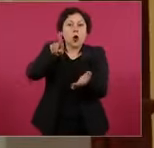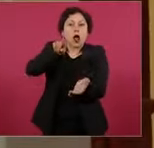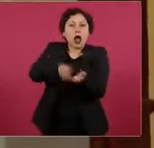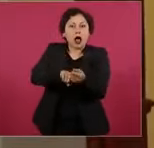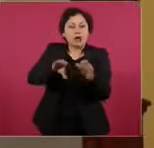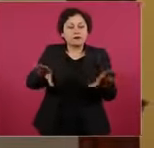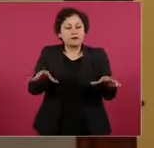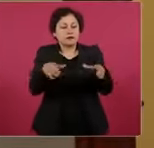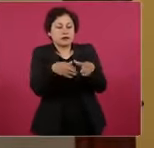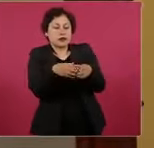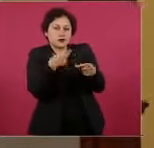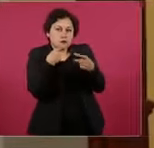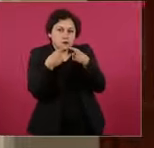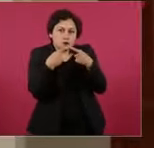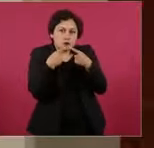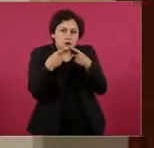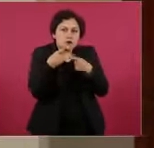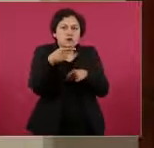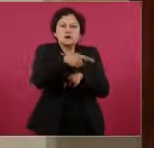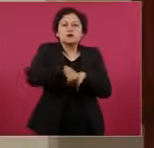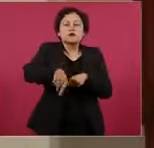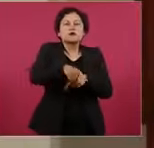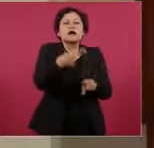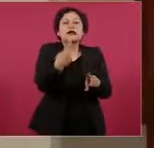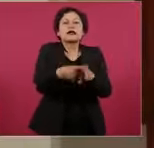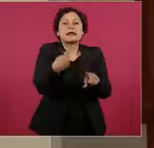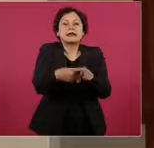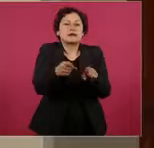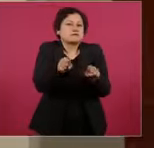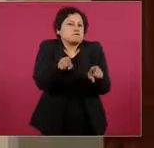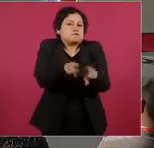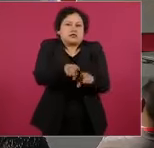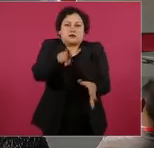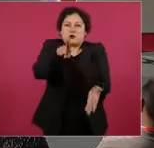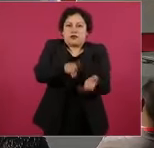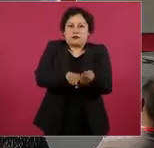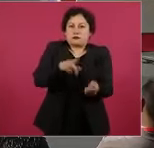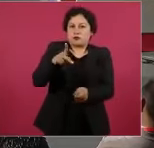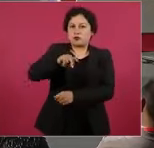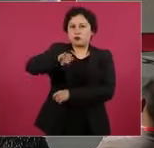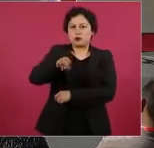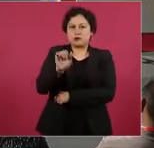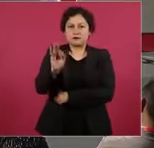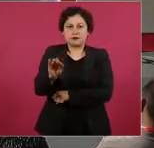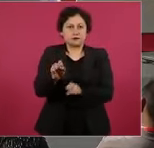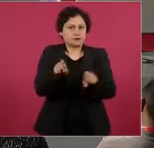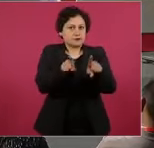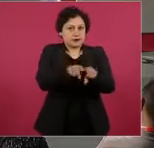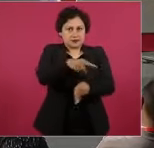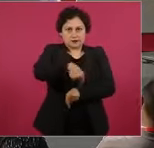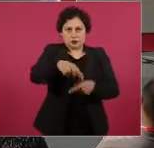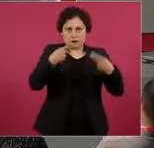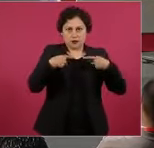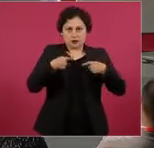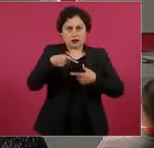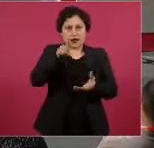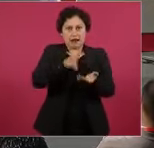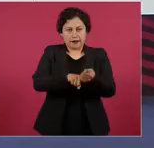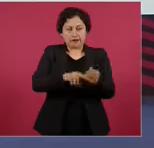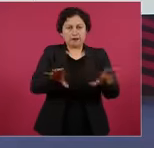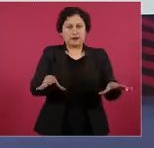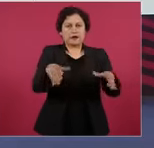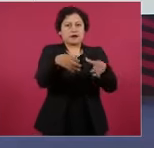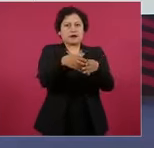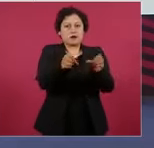de los que hacen carrera judicial, o sea, los que pertenecen al Poder Judicial y dirigidos por el personal